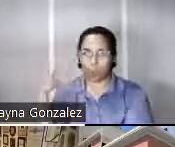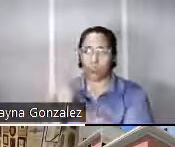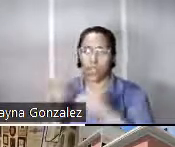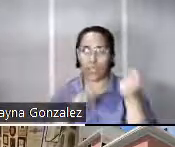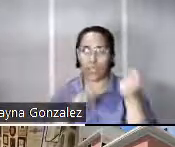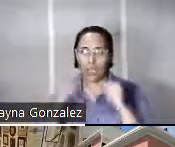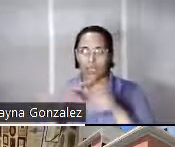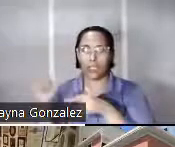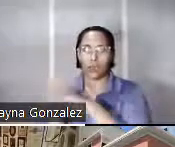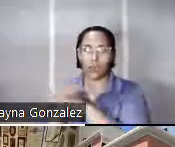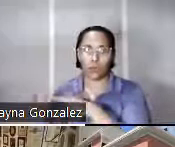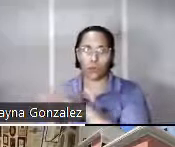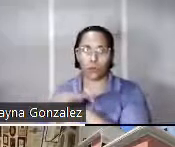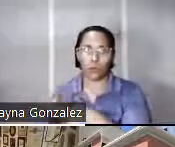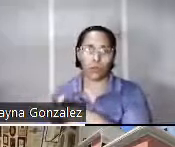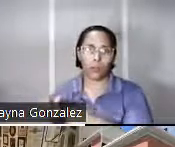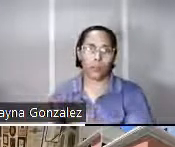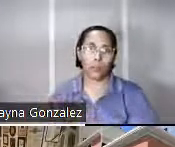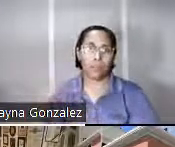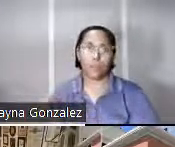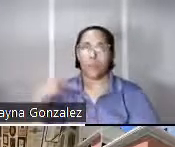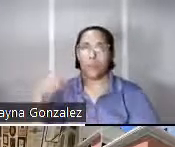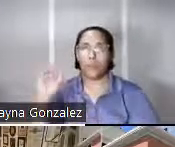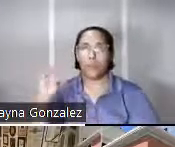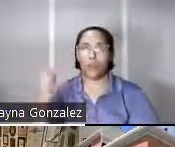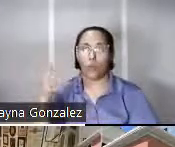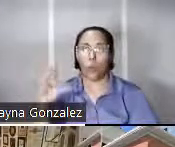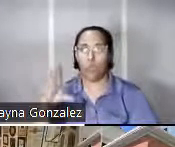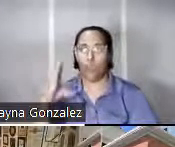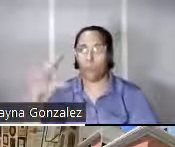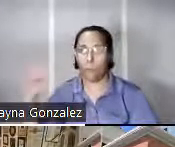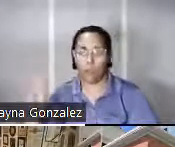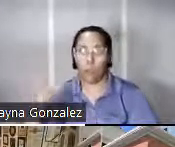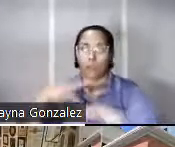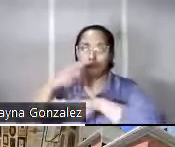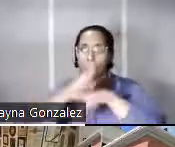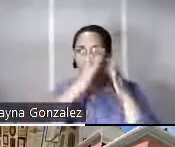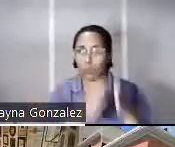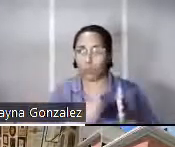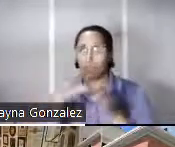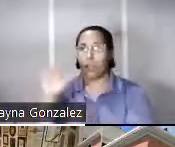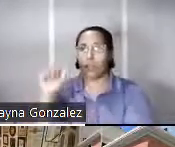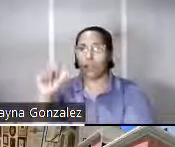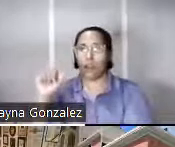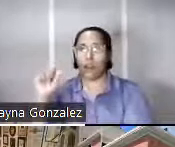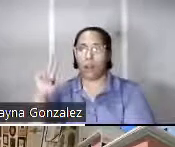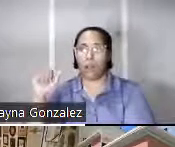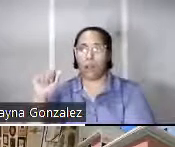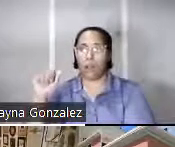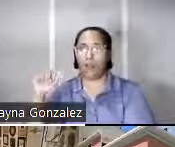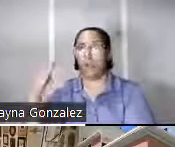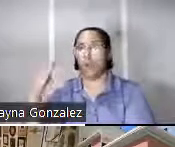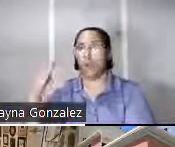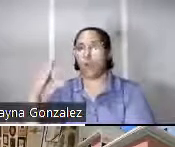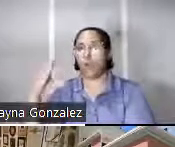Nueva York Pregones es una compañía puertorriqueña desarrollada por Alvan Colón y Rosalba Rolón y que